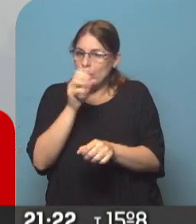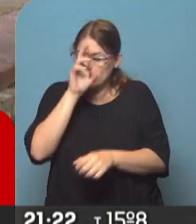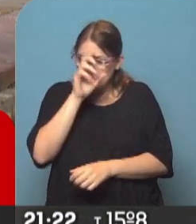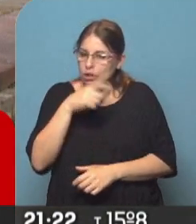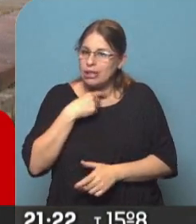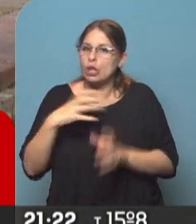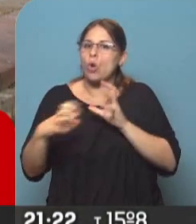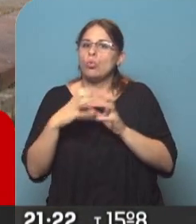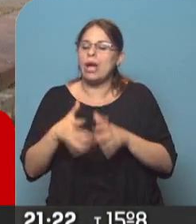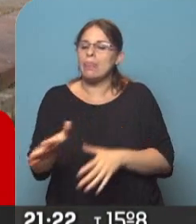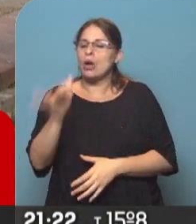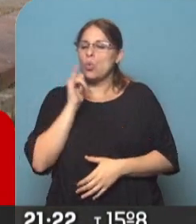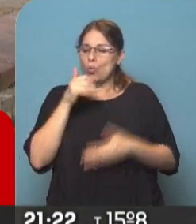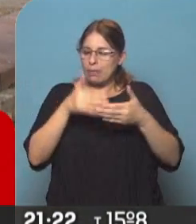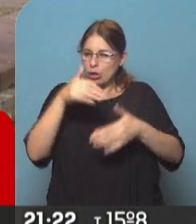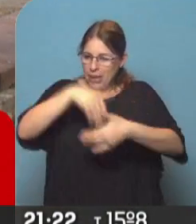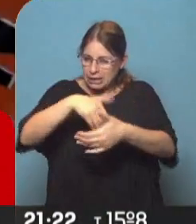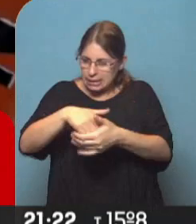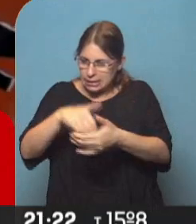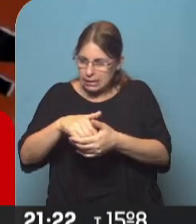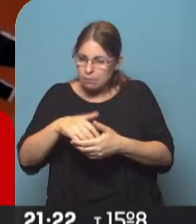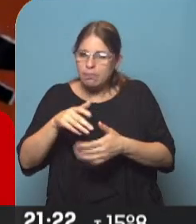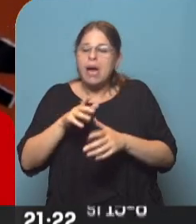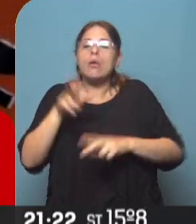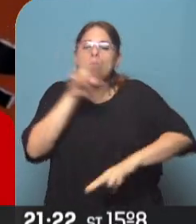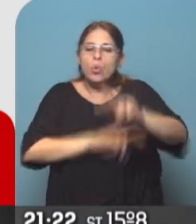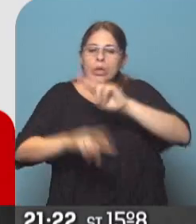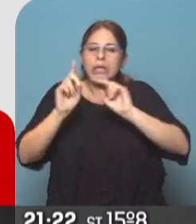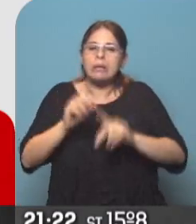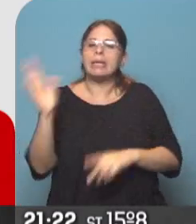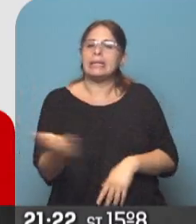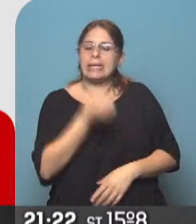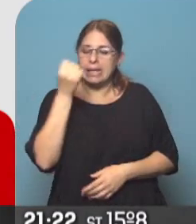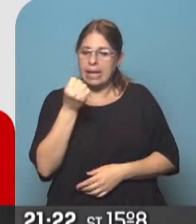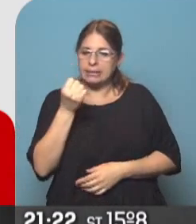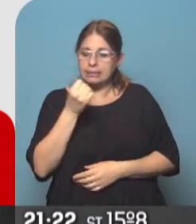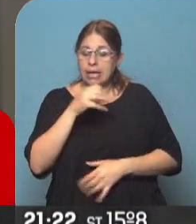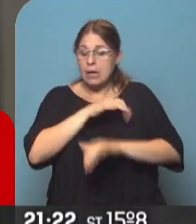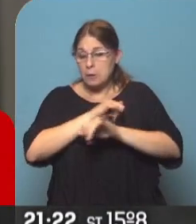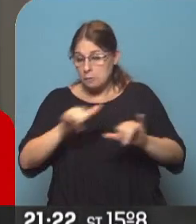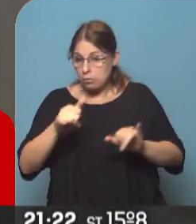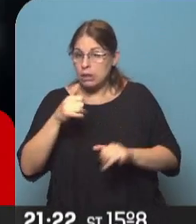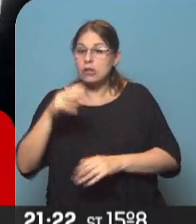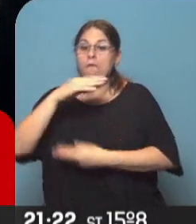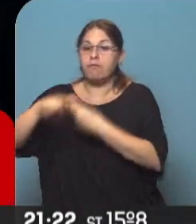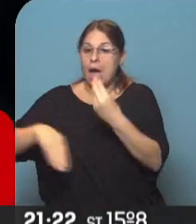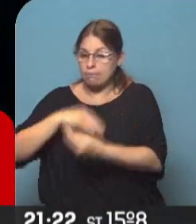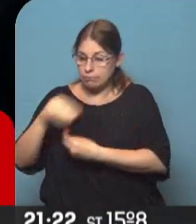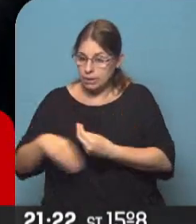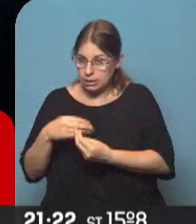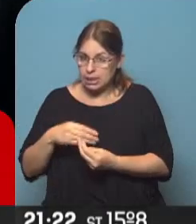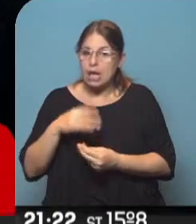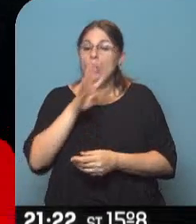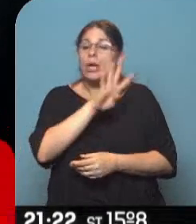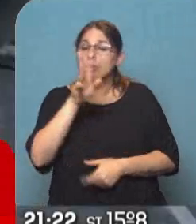Fueron detectadas por unidades que participan del operativo de búsqueda y rescate, según la información que los familiares de los